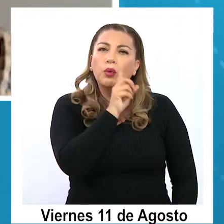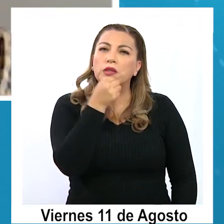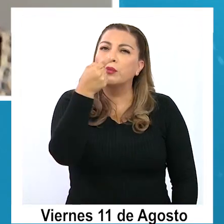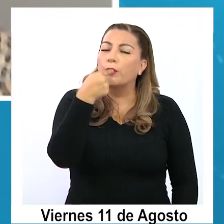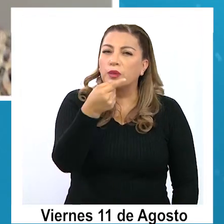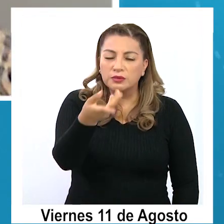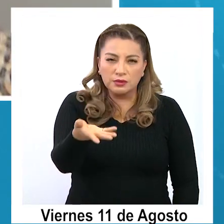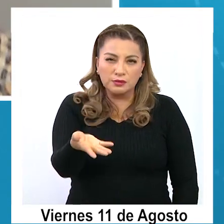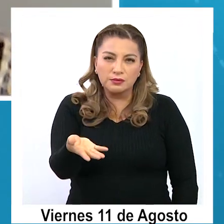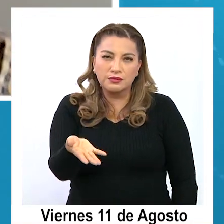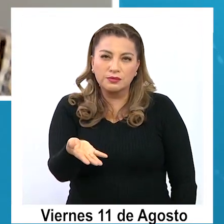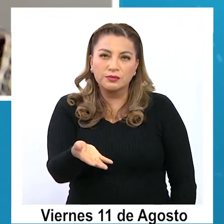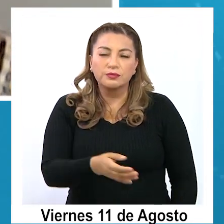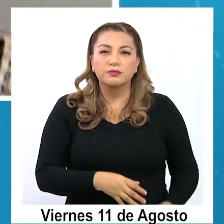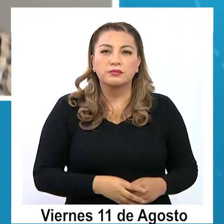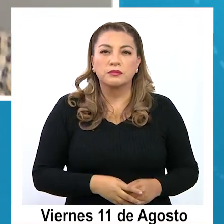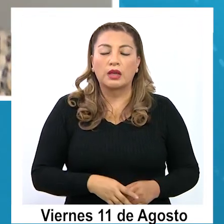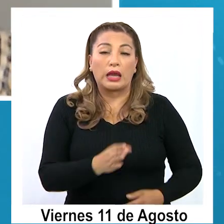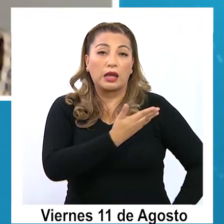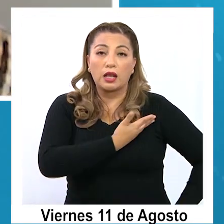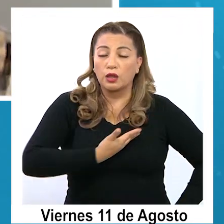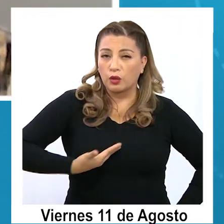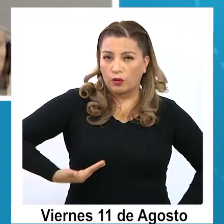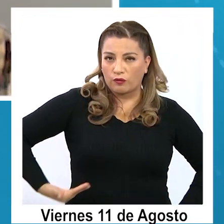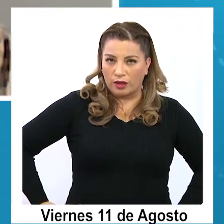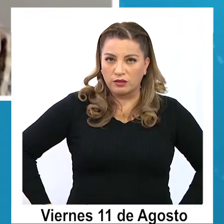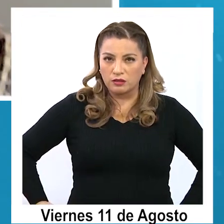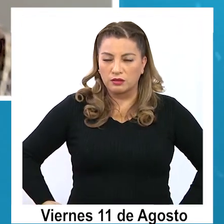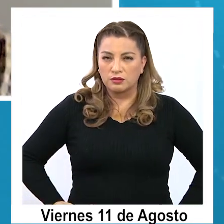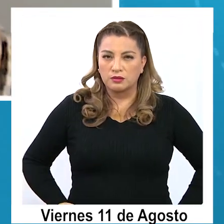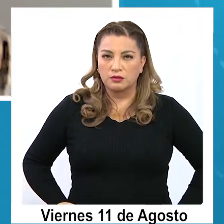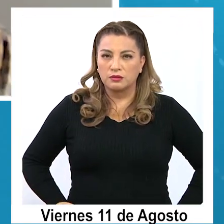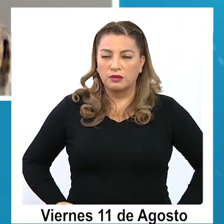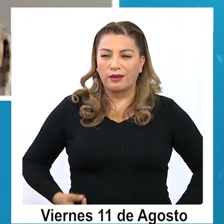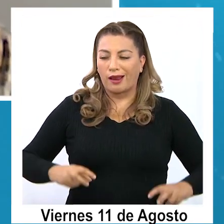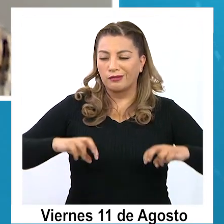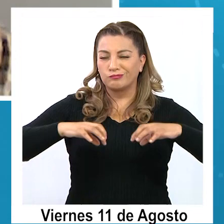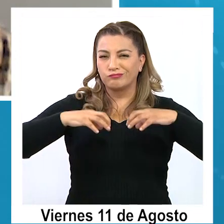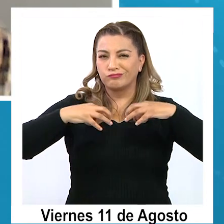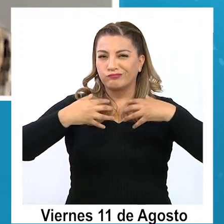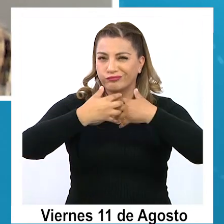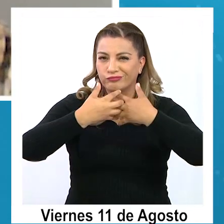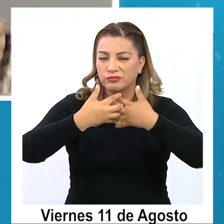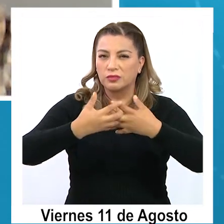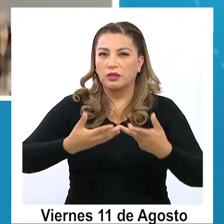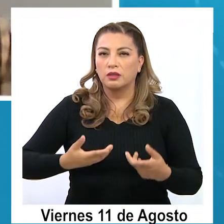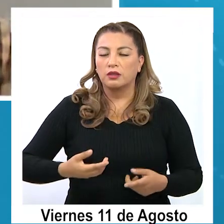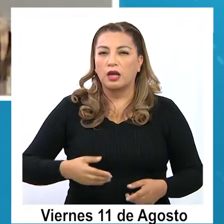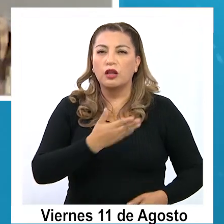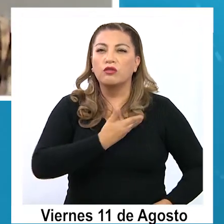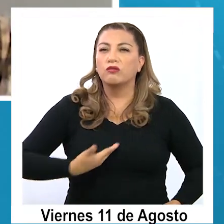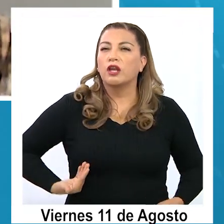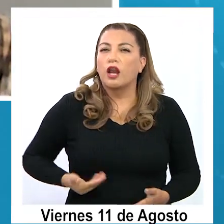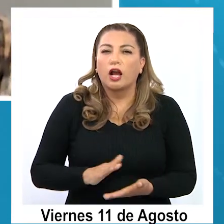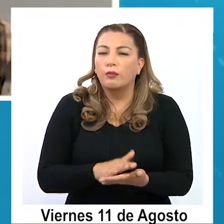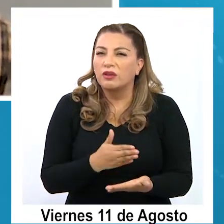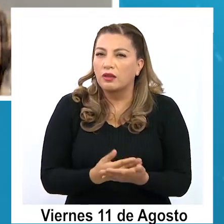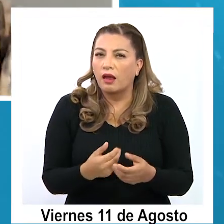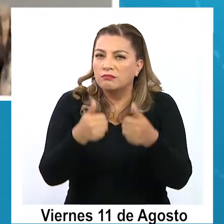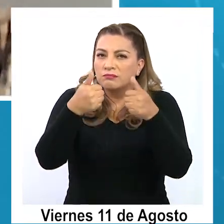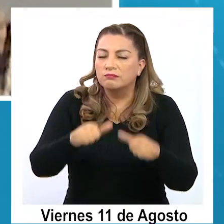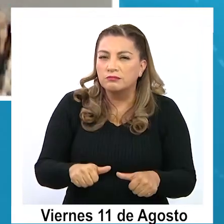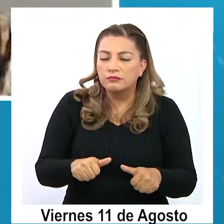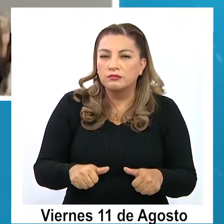Antonia, ¿cómo ves el gobierno, digamos, en esta coyuntura? ¿Cómo lo ves? ¿Cómo sale el gobierno de esto? Porque